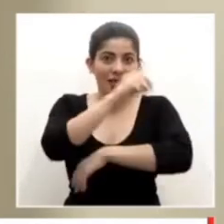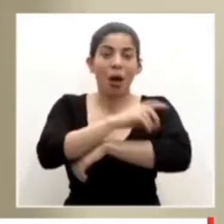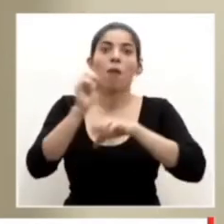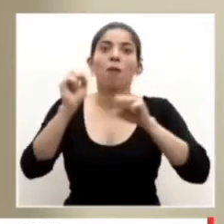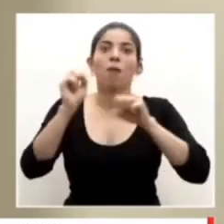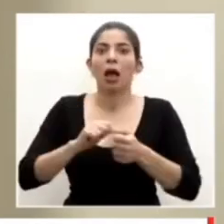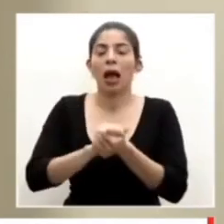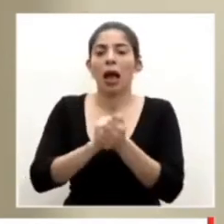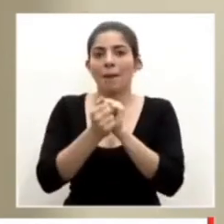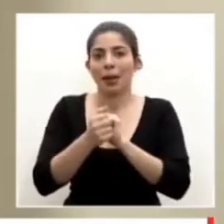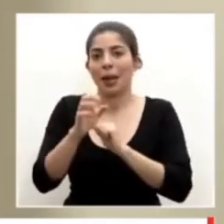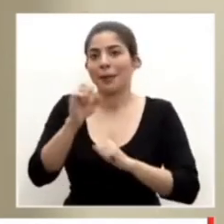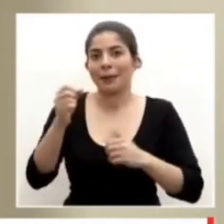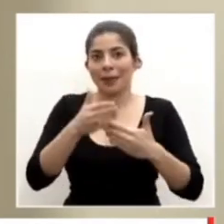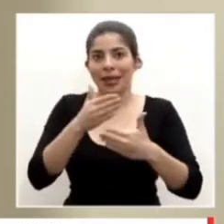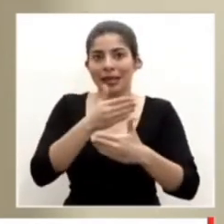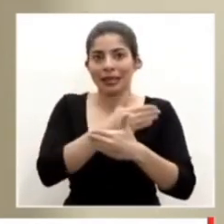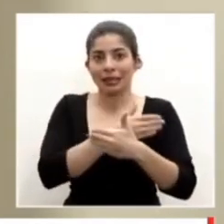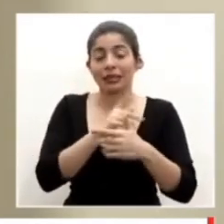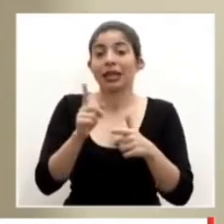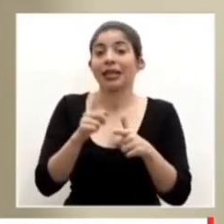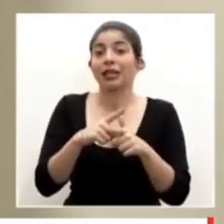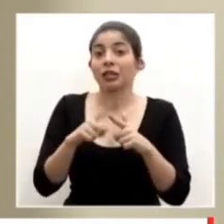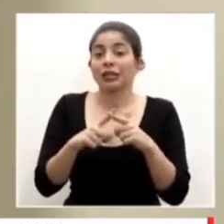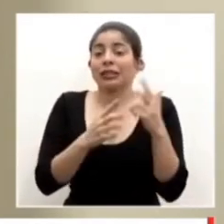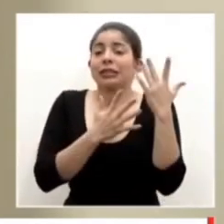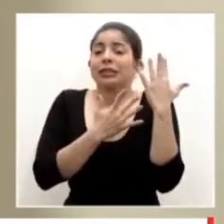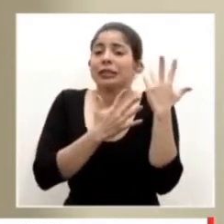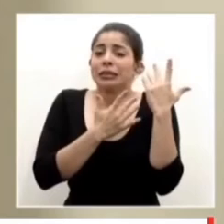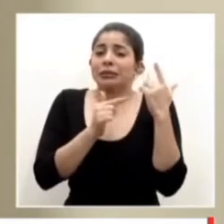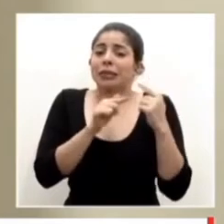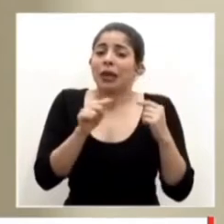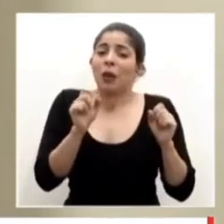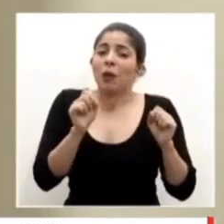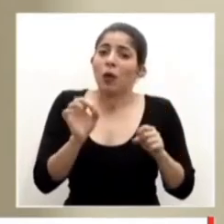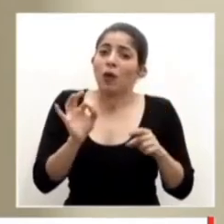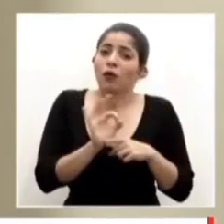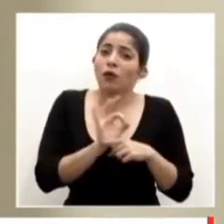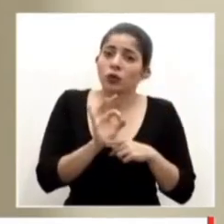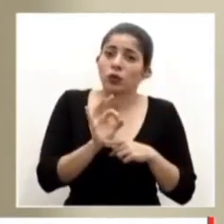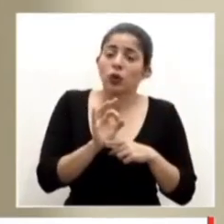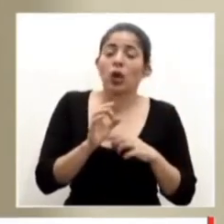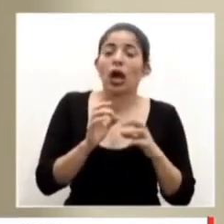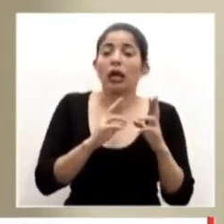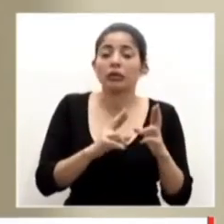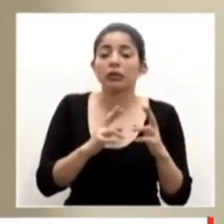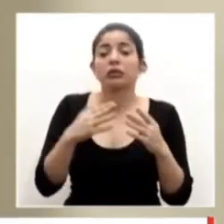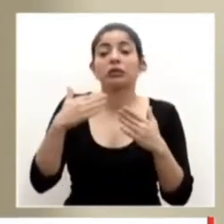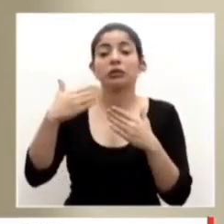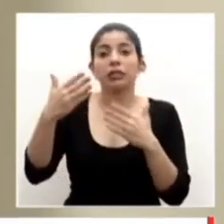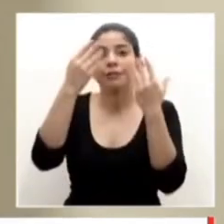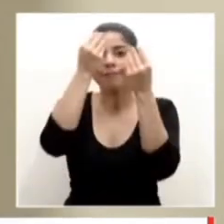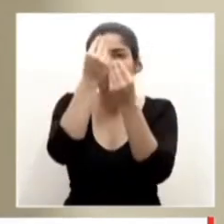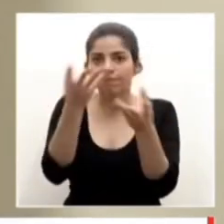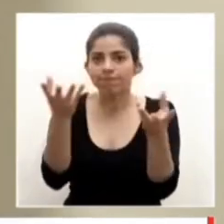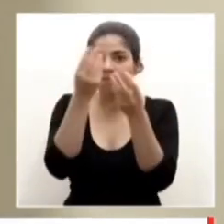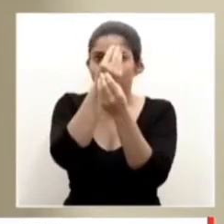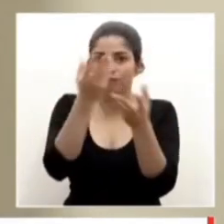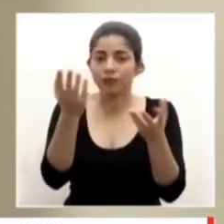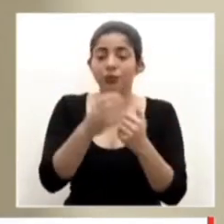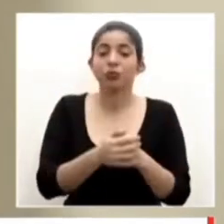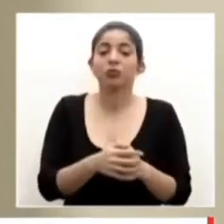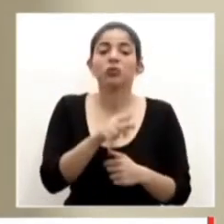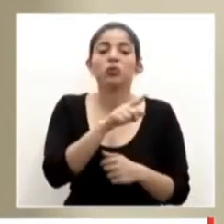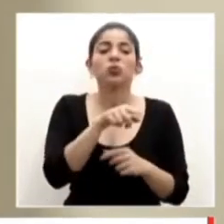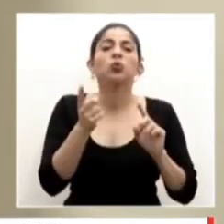o estos meses. Así que esperamos que funcionen y les vamos a estar anunciando los